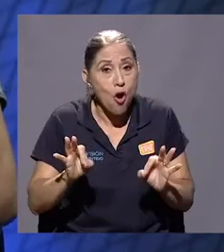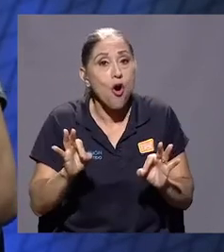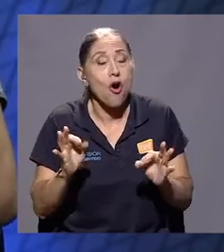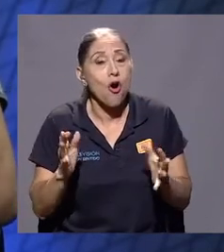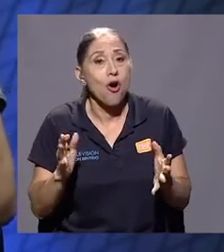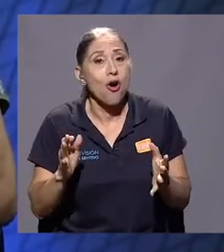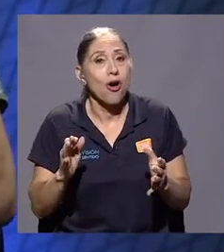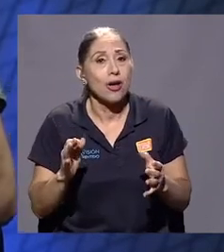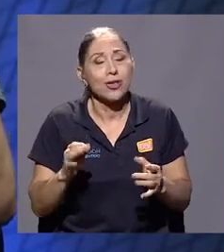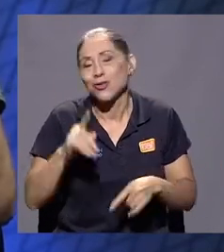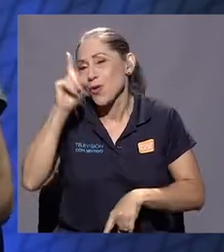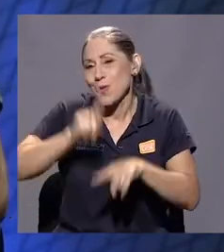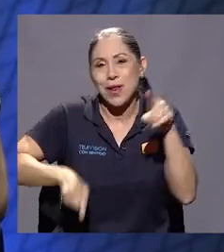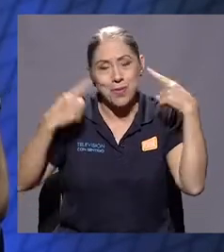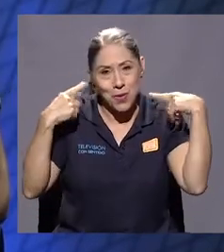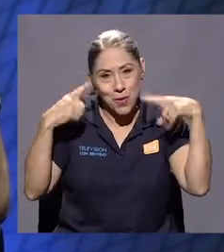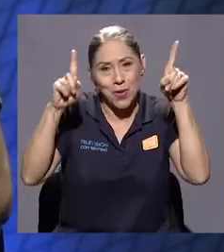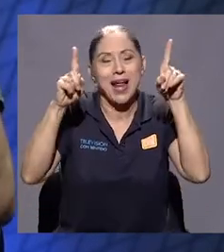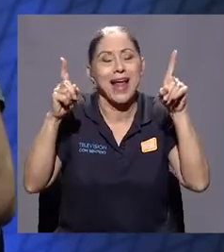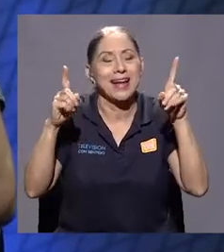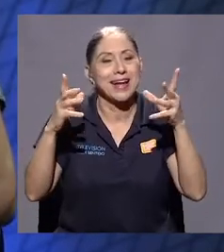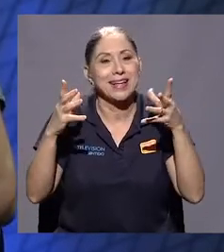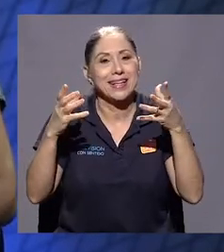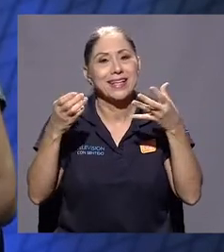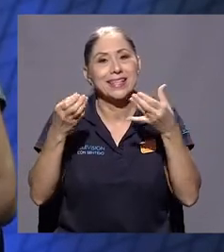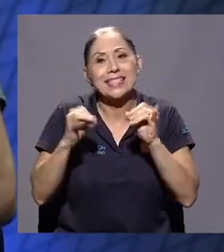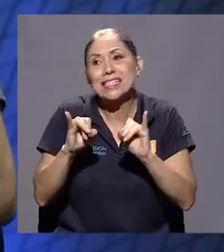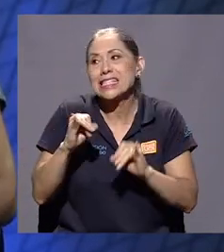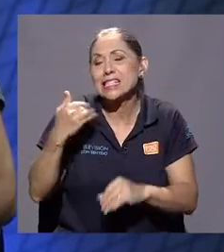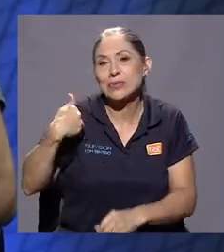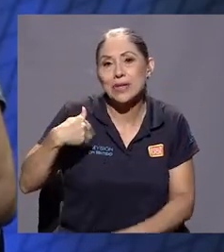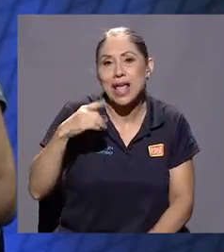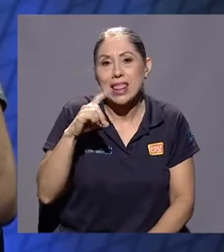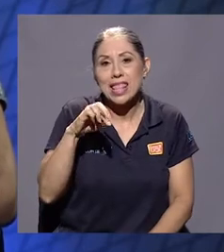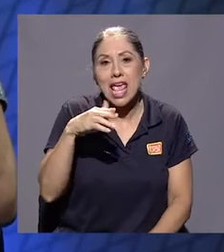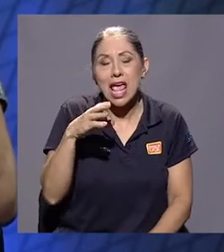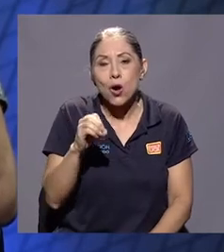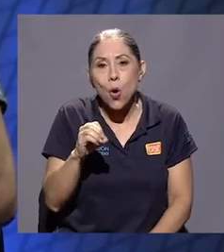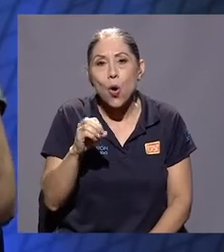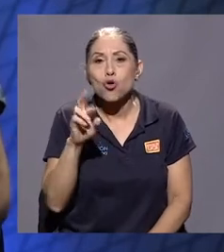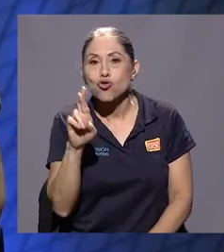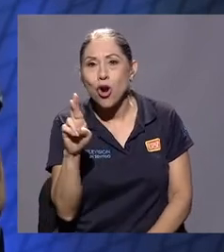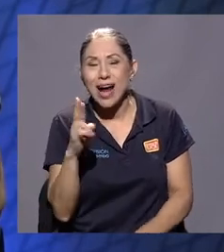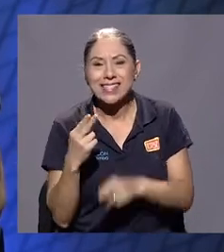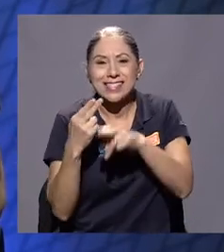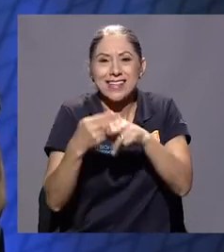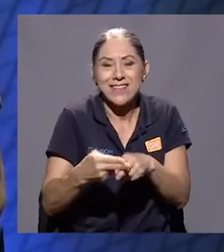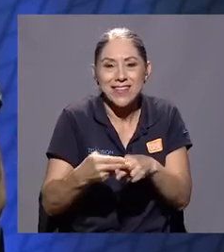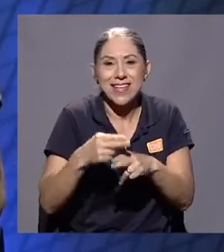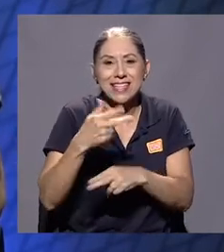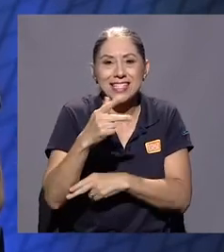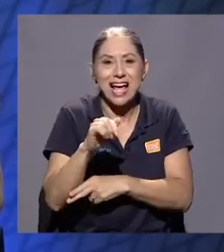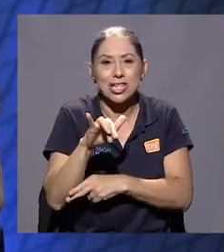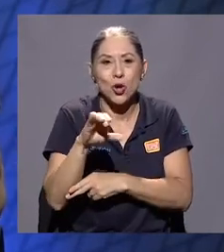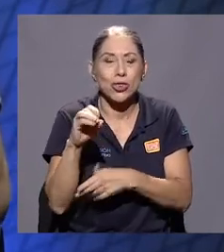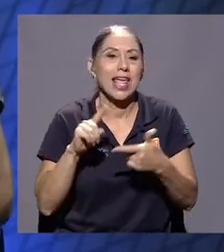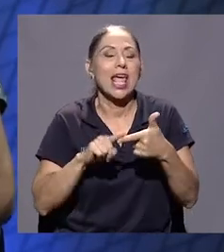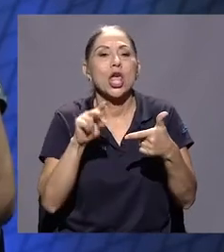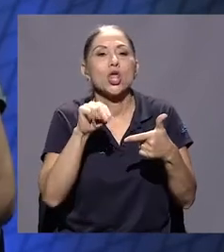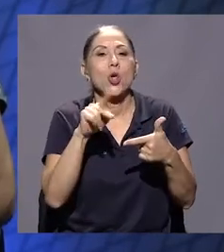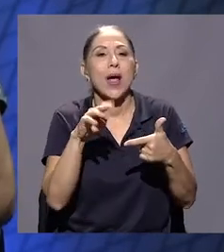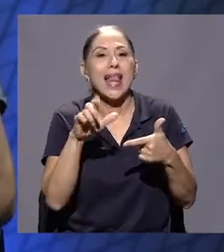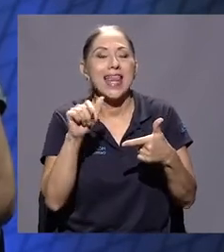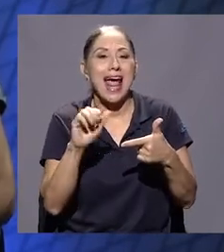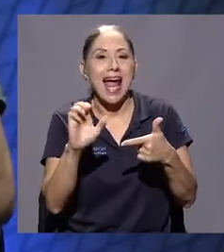no hubiera sido posible si no hubiera estado Diego Rojas que sale siendo Chayote, Noela Campos, Rachel,